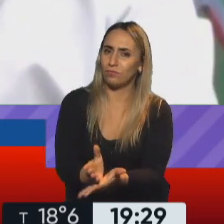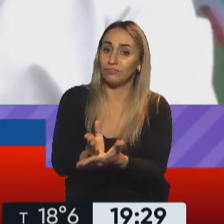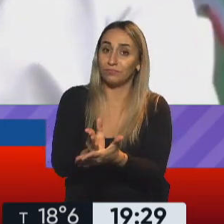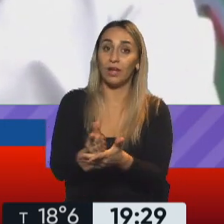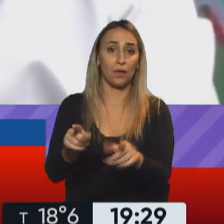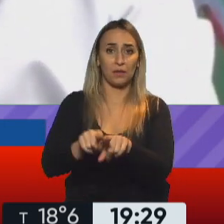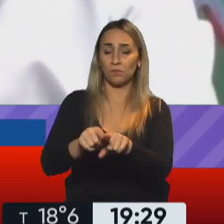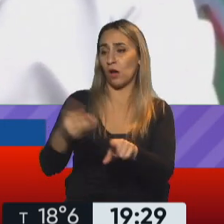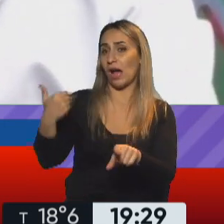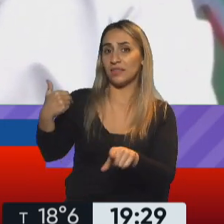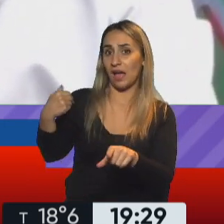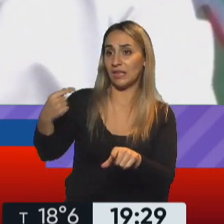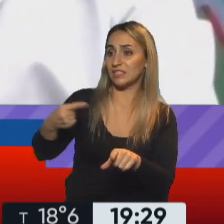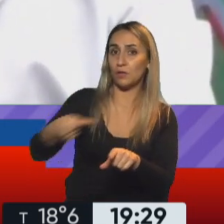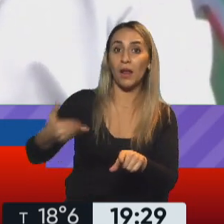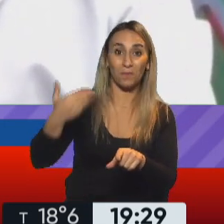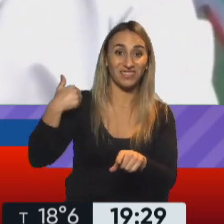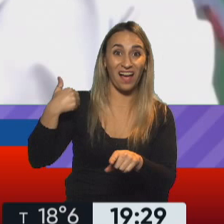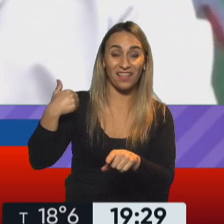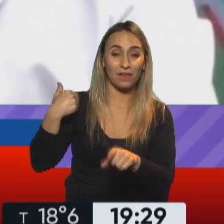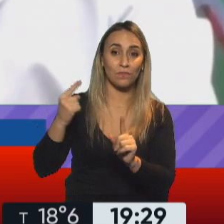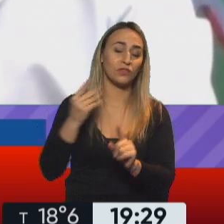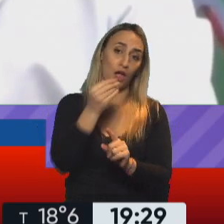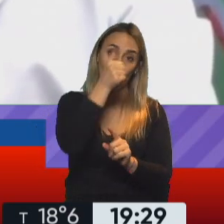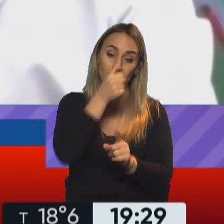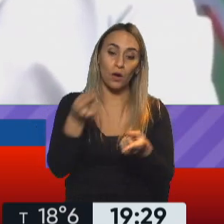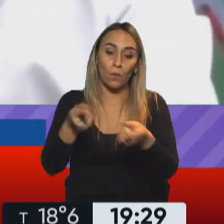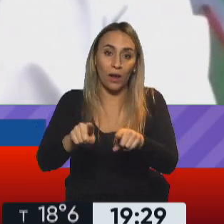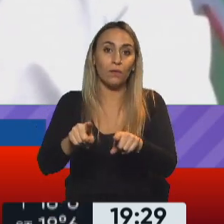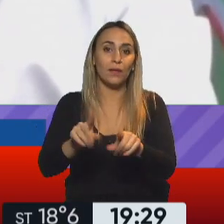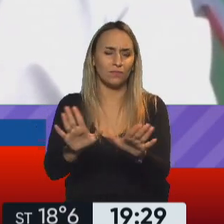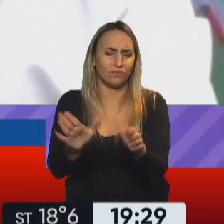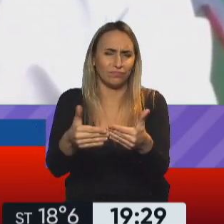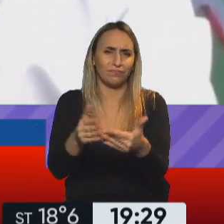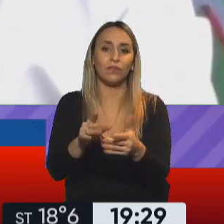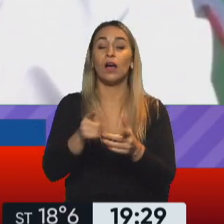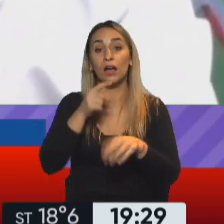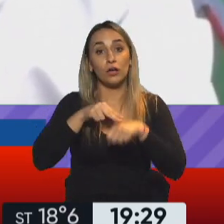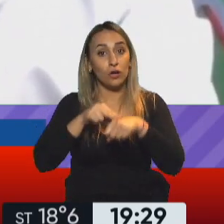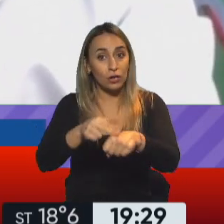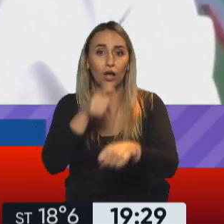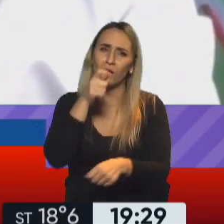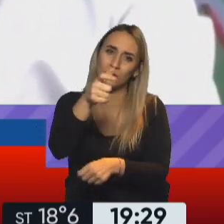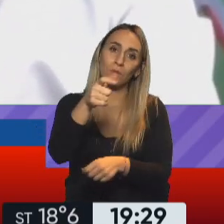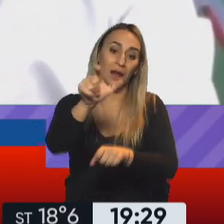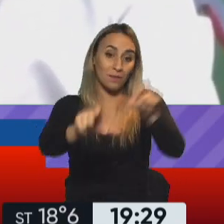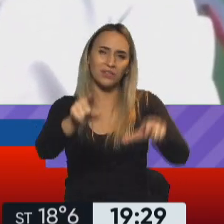vigente durante la semana pasada, sábado y domingo. Recomendación general para la gente, quédense en casa,